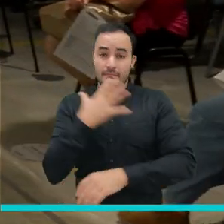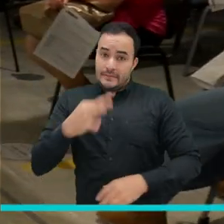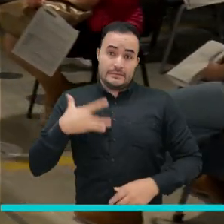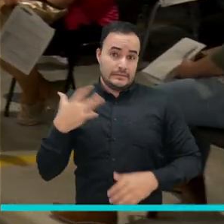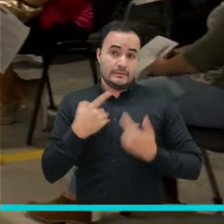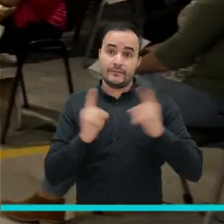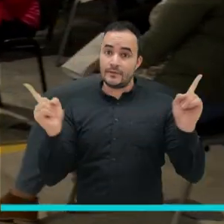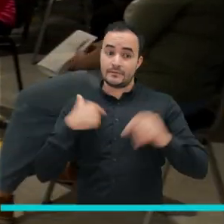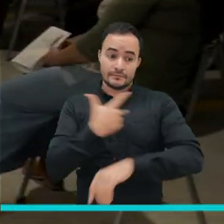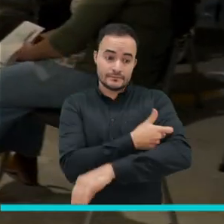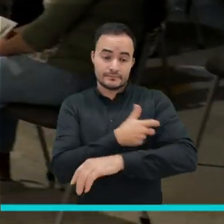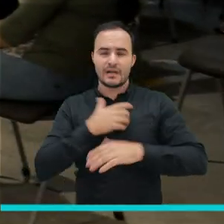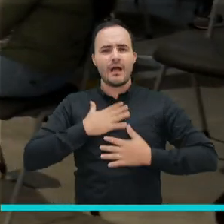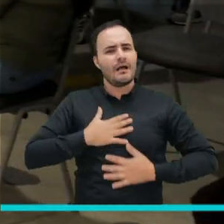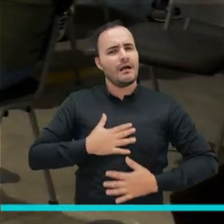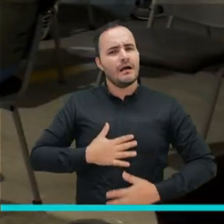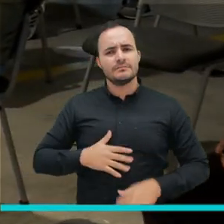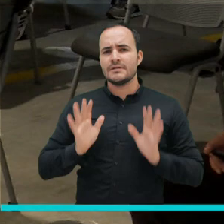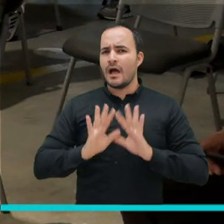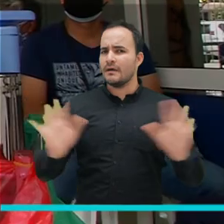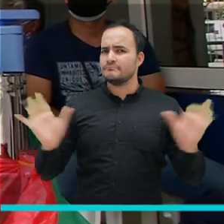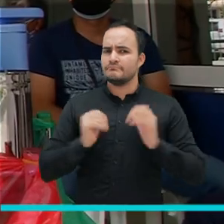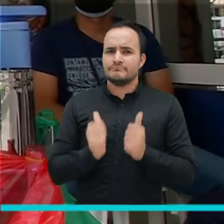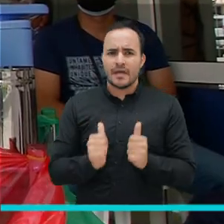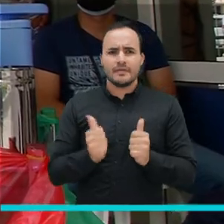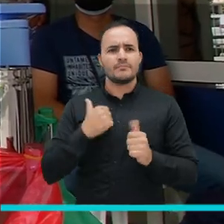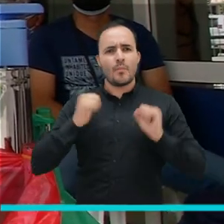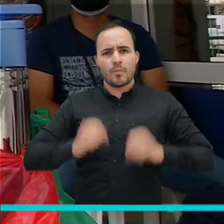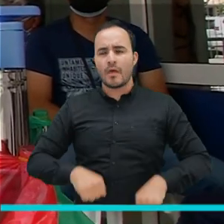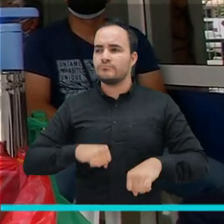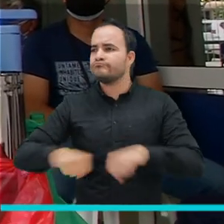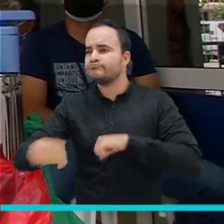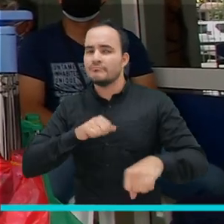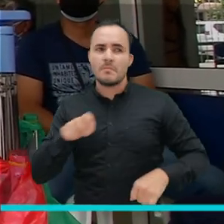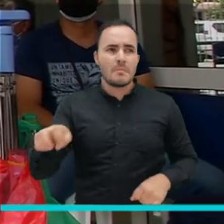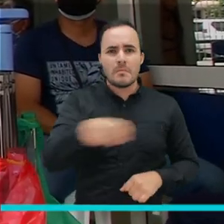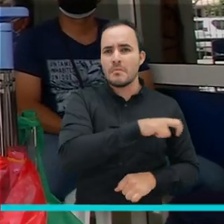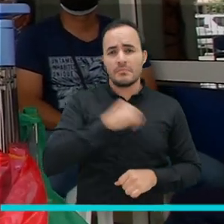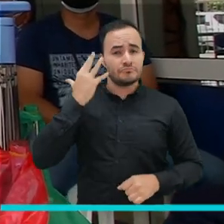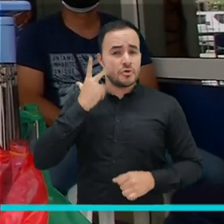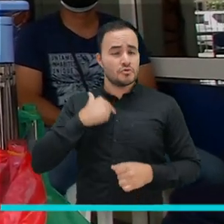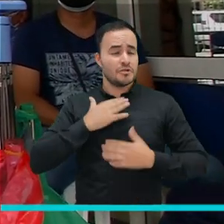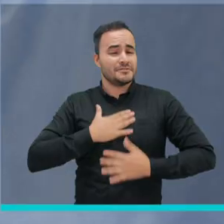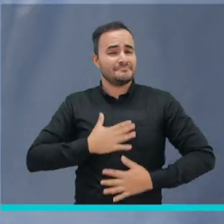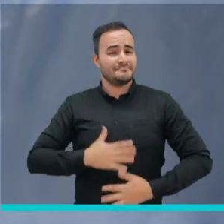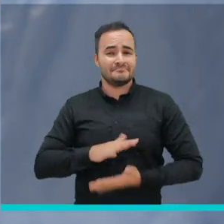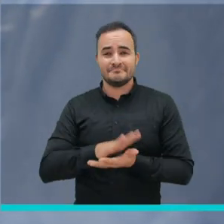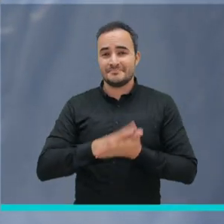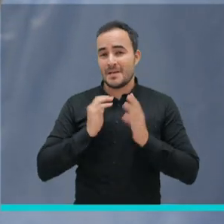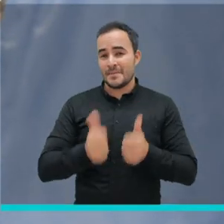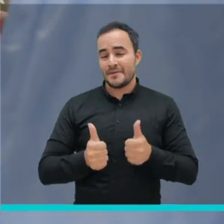tranquilo tener la vacuna y poder hacer nuestras actividades normales con nuestro día a día.